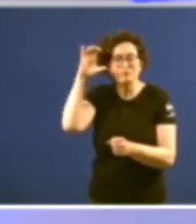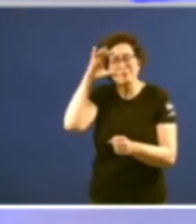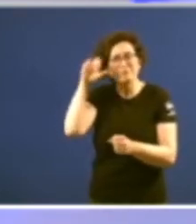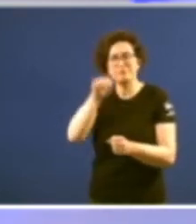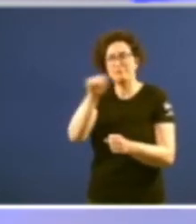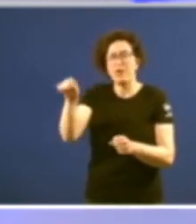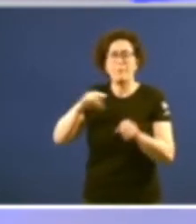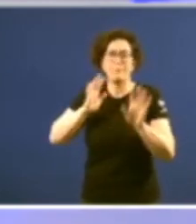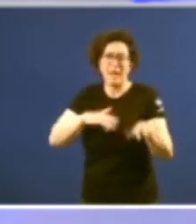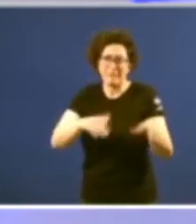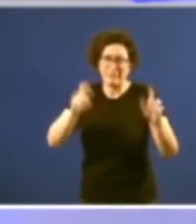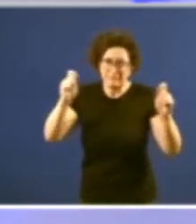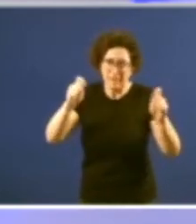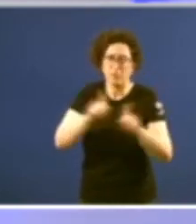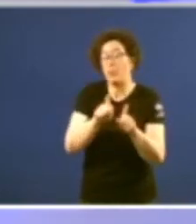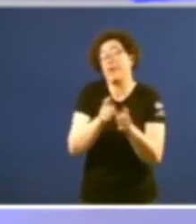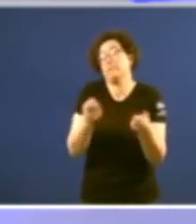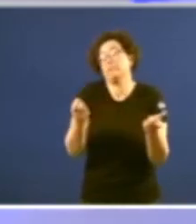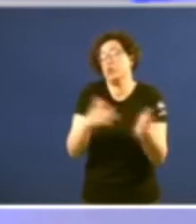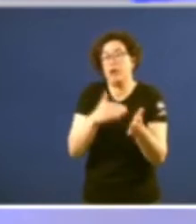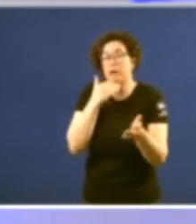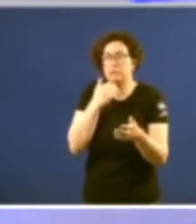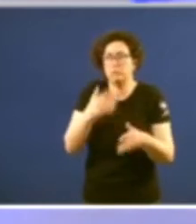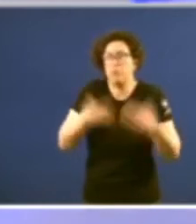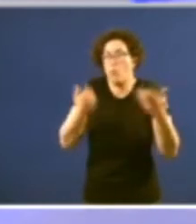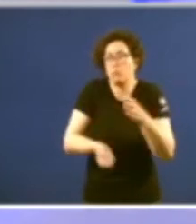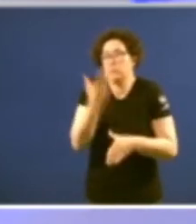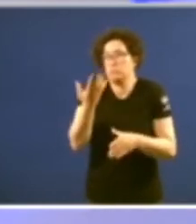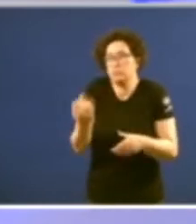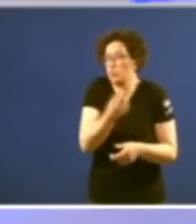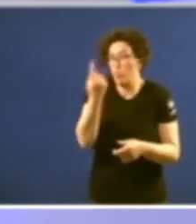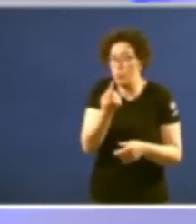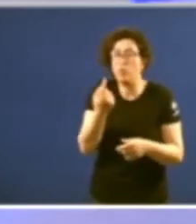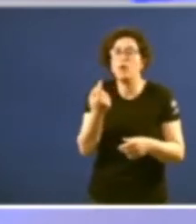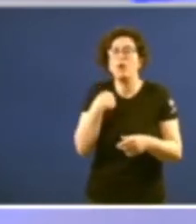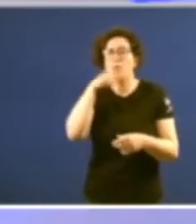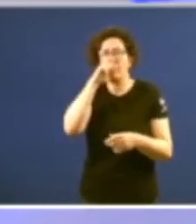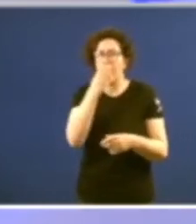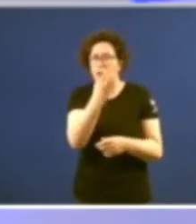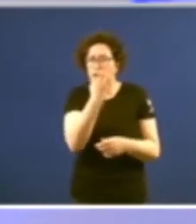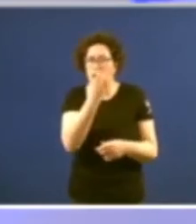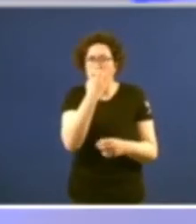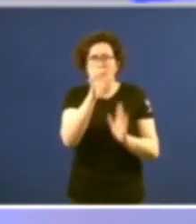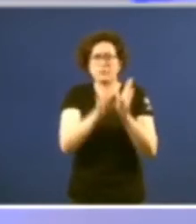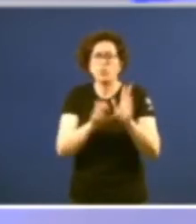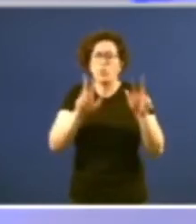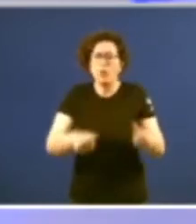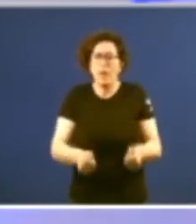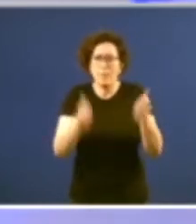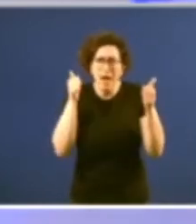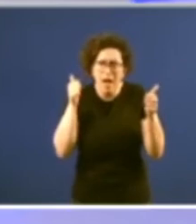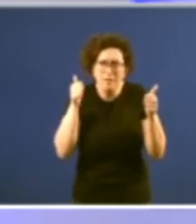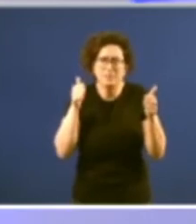manifestacións que se organizaban casi espontáneamente lembro aqueles gritos de estatuto nunca máis bases